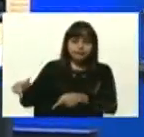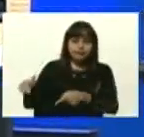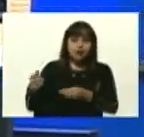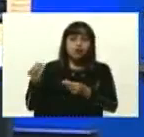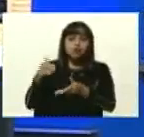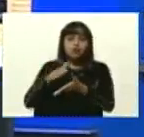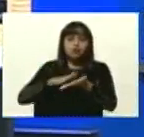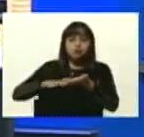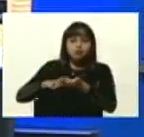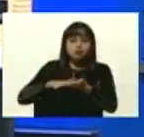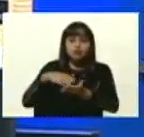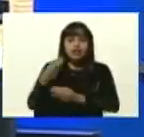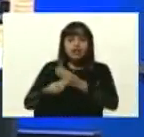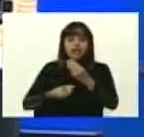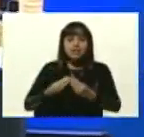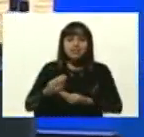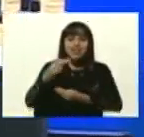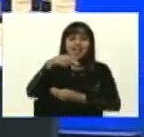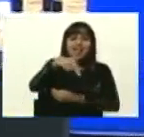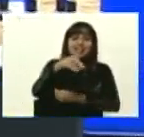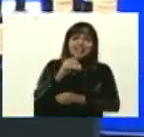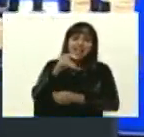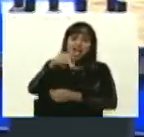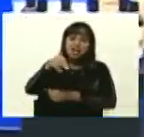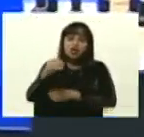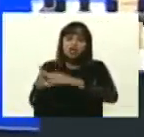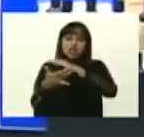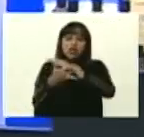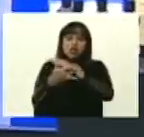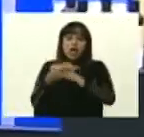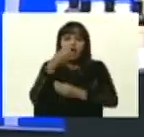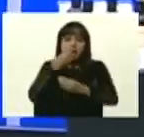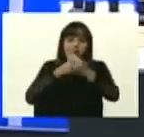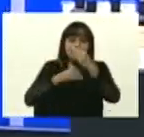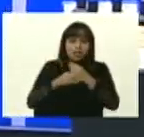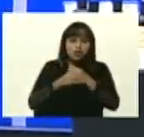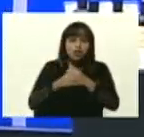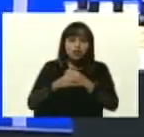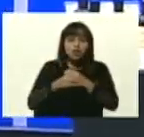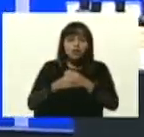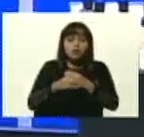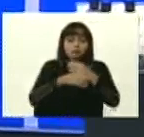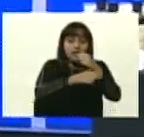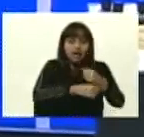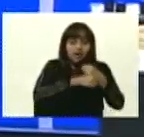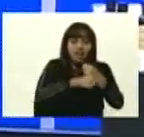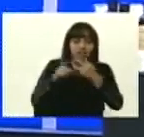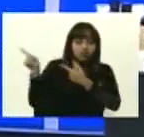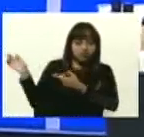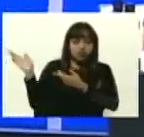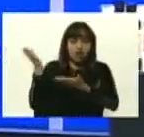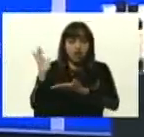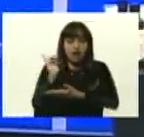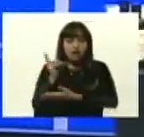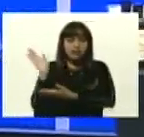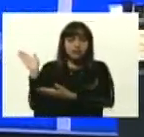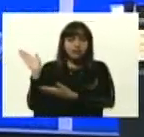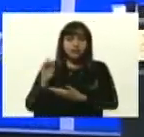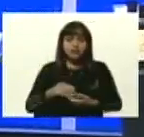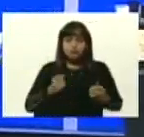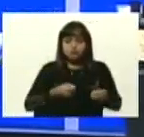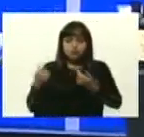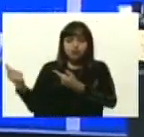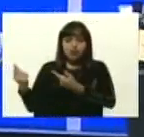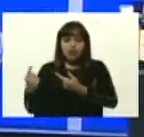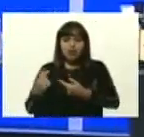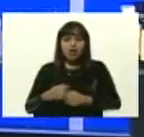soluciones hechas de nanotecnología, alimentos para animales. Este es para caballo. Este es para caballo. Se lo voy a mandar al Potro